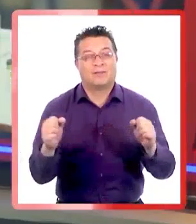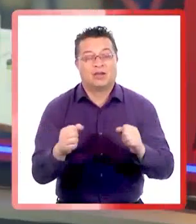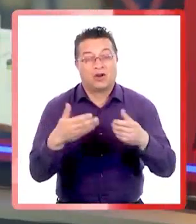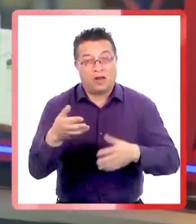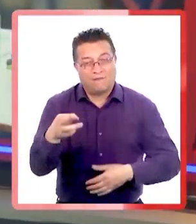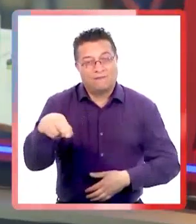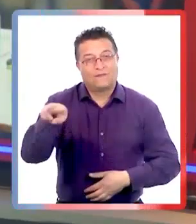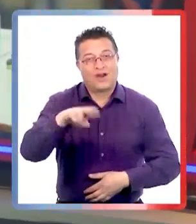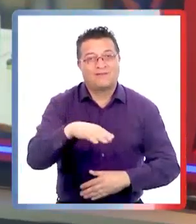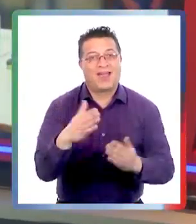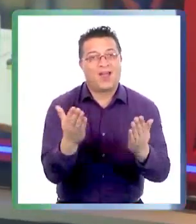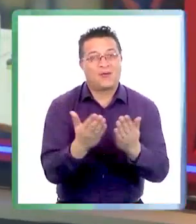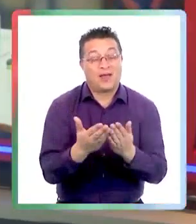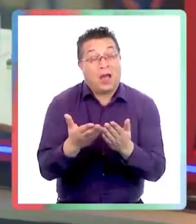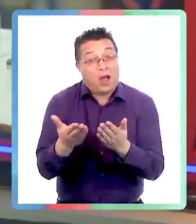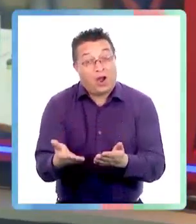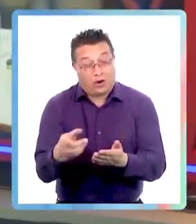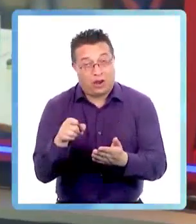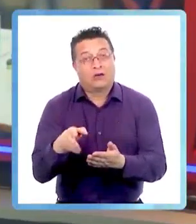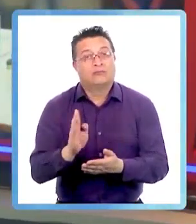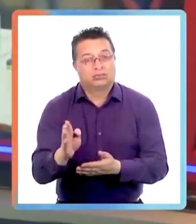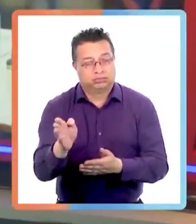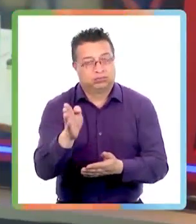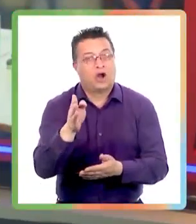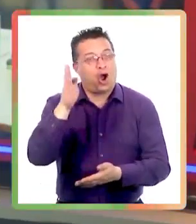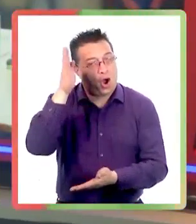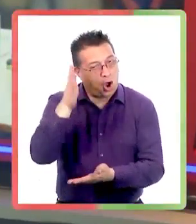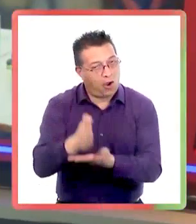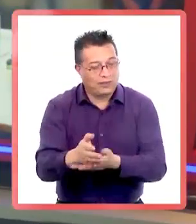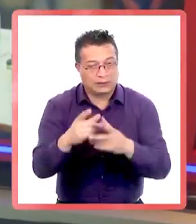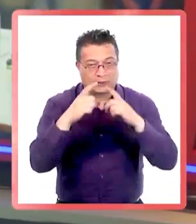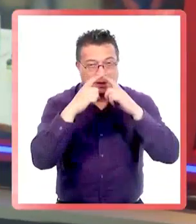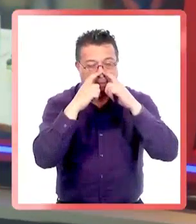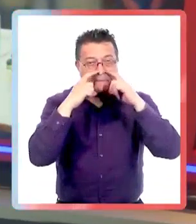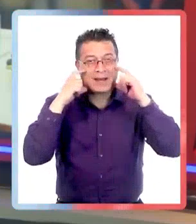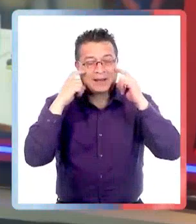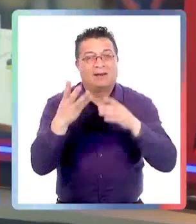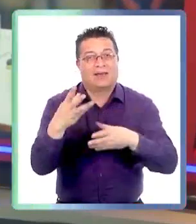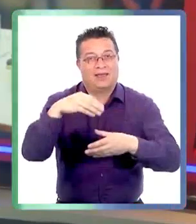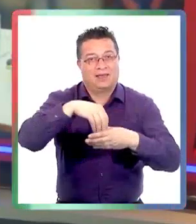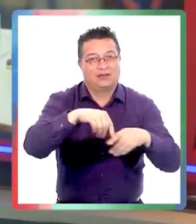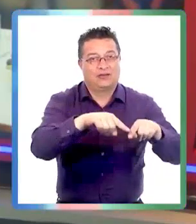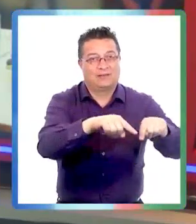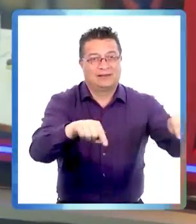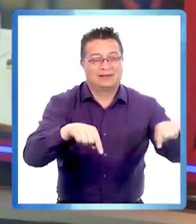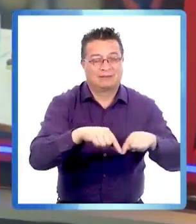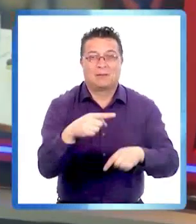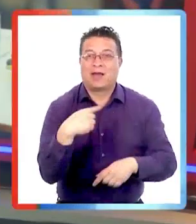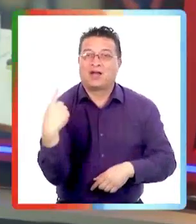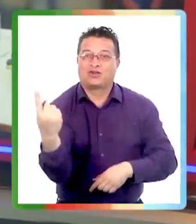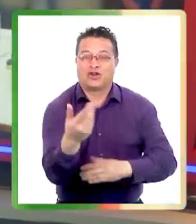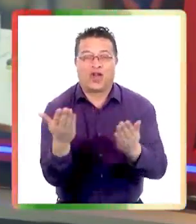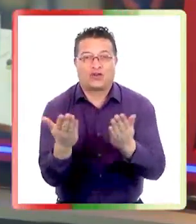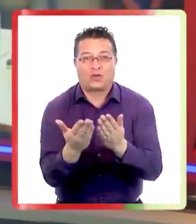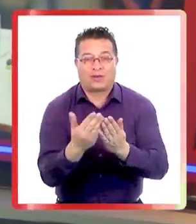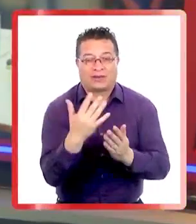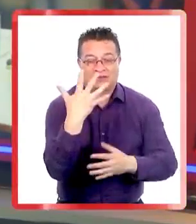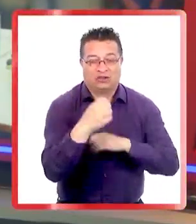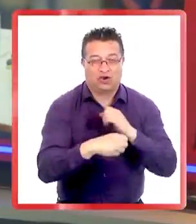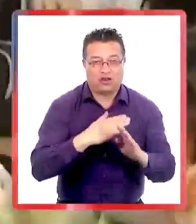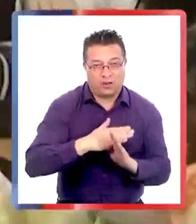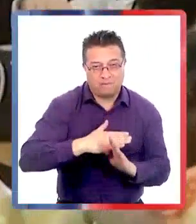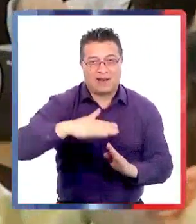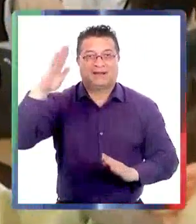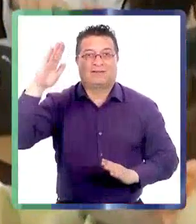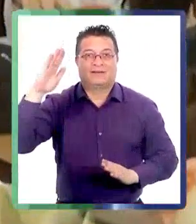Terminaron las vacaciones de invierno y es momento de regresar a clases y por ahora se mantiene la obligación de usar mascarillas dentro de las salas para